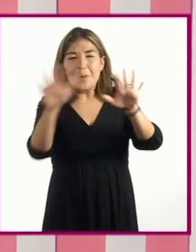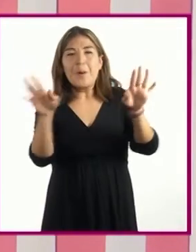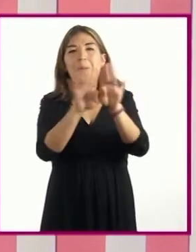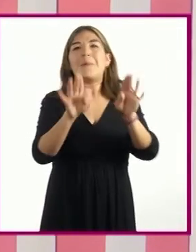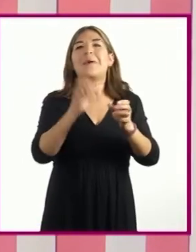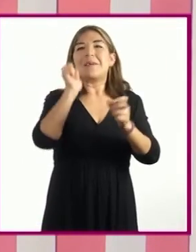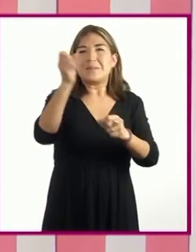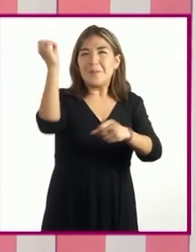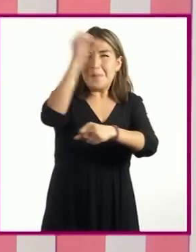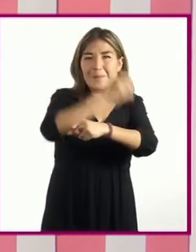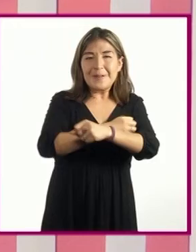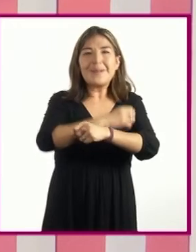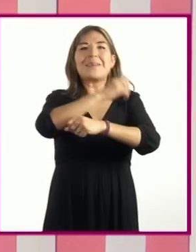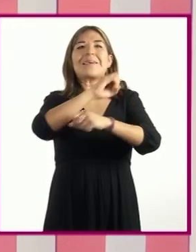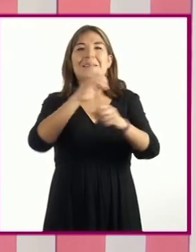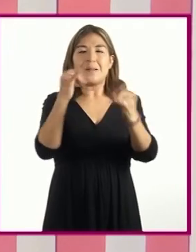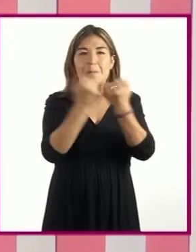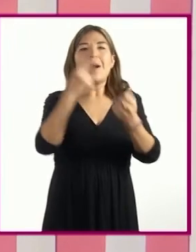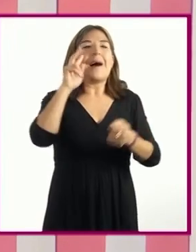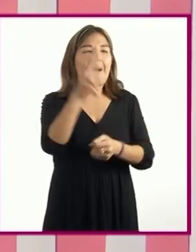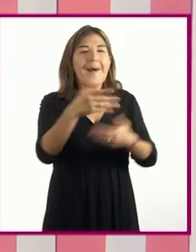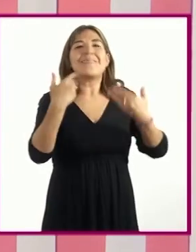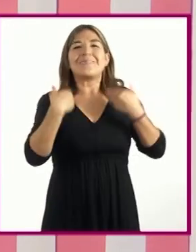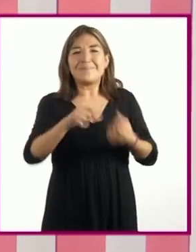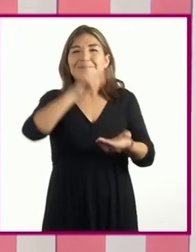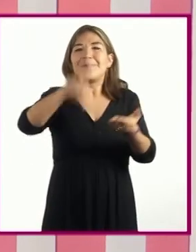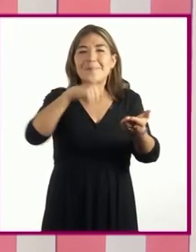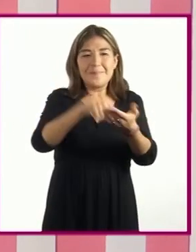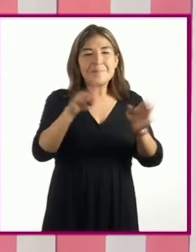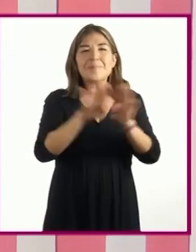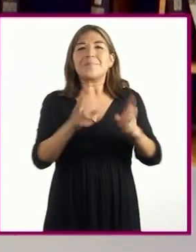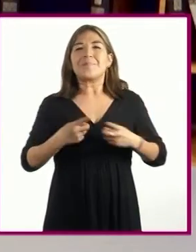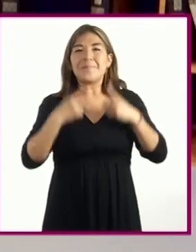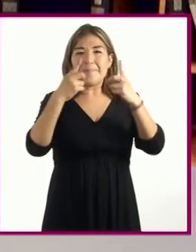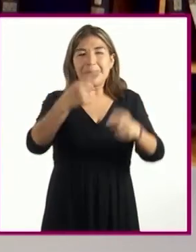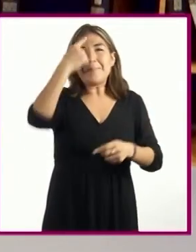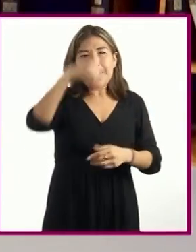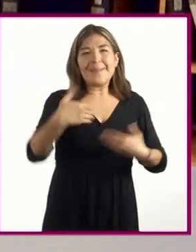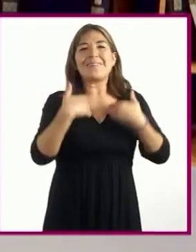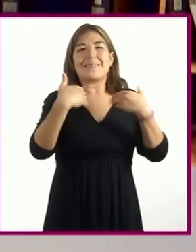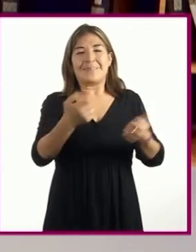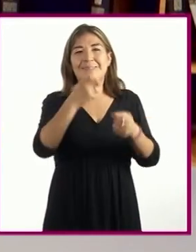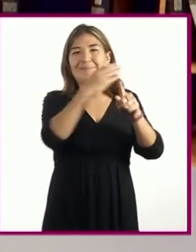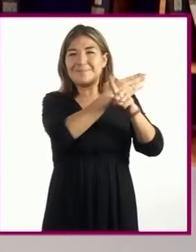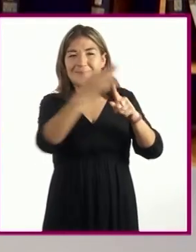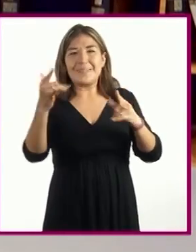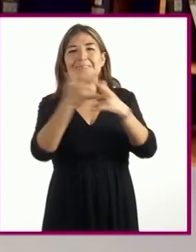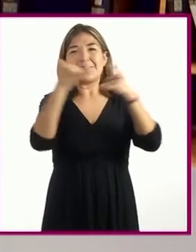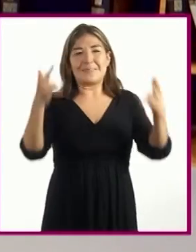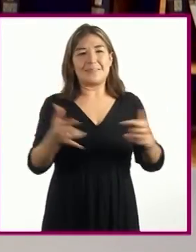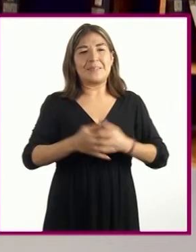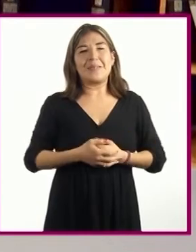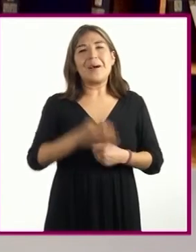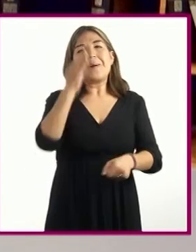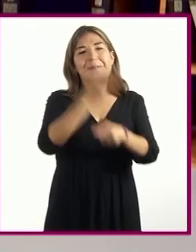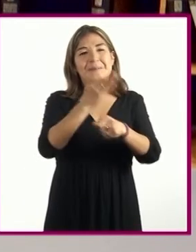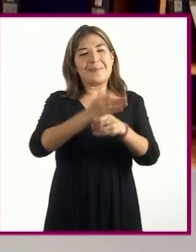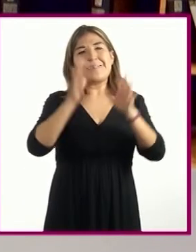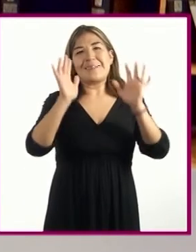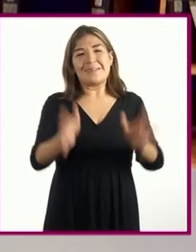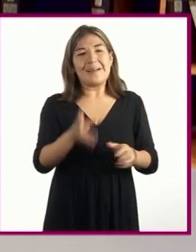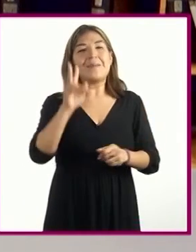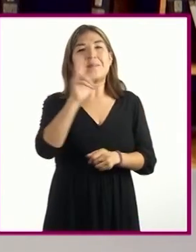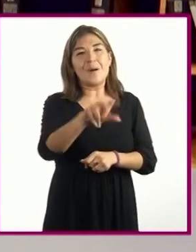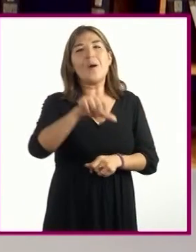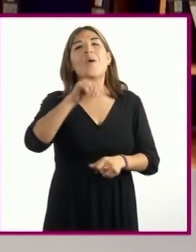al mismo tiempo comprender el espacio que nos proporciona para entender la trama llegó el momento de